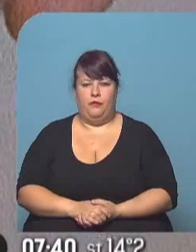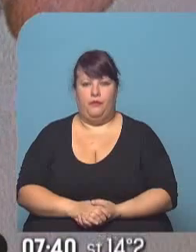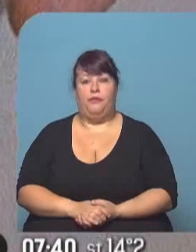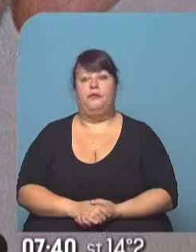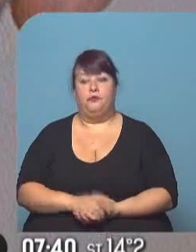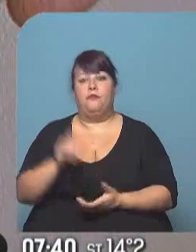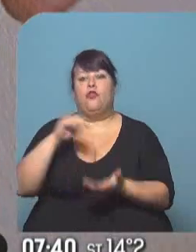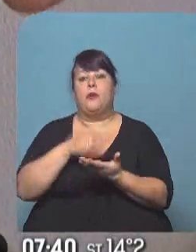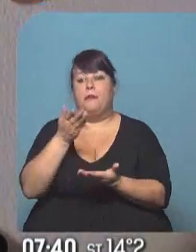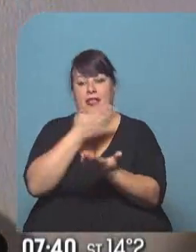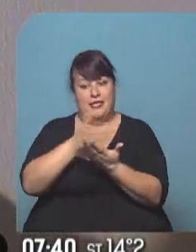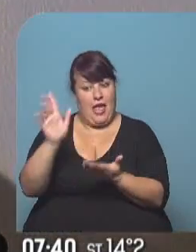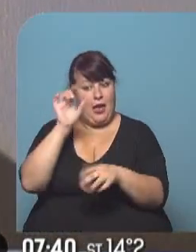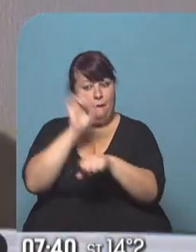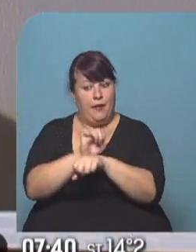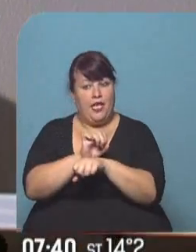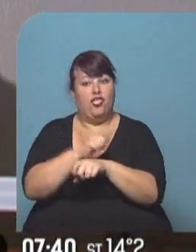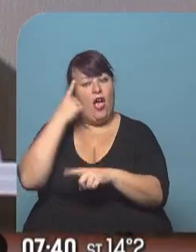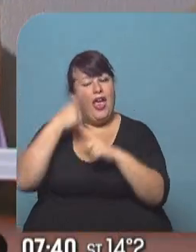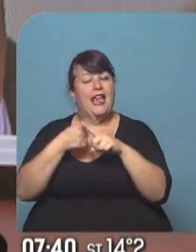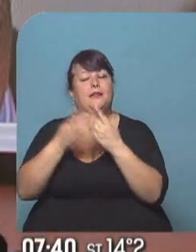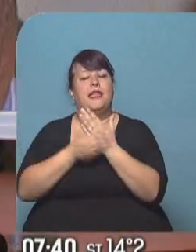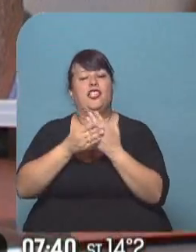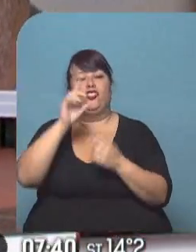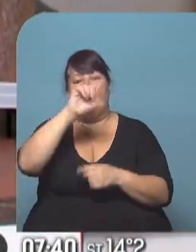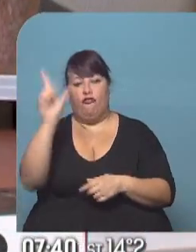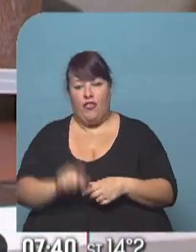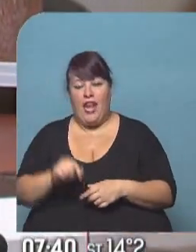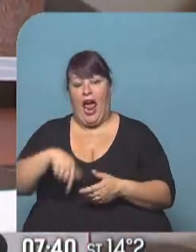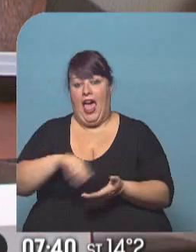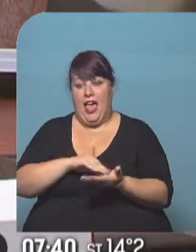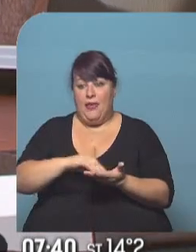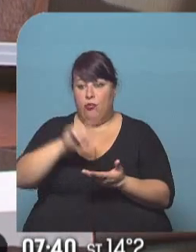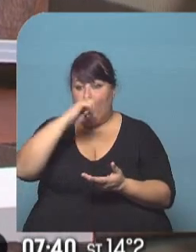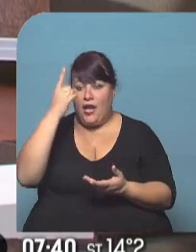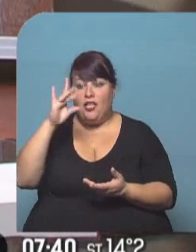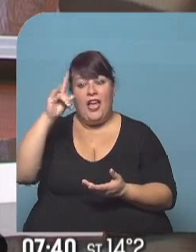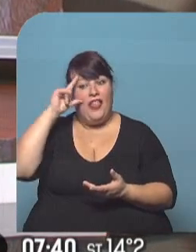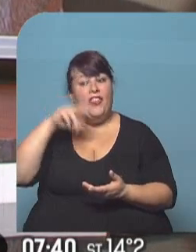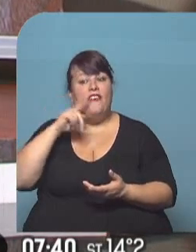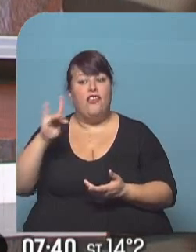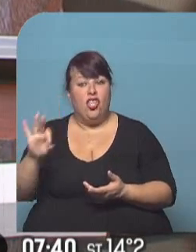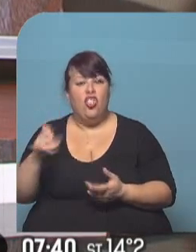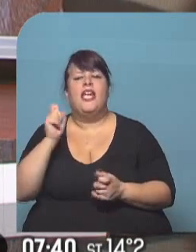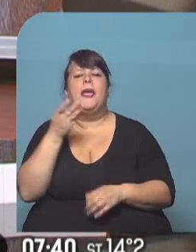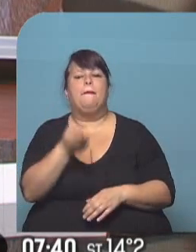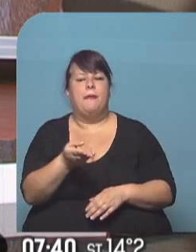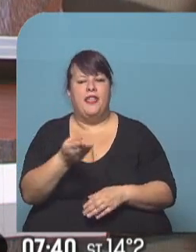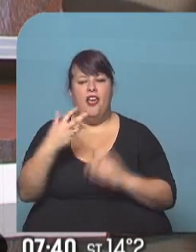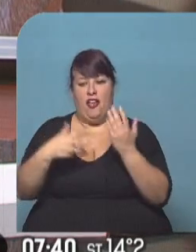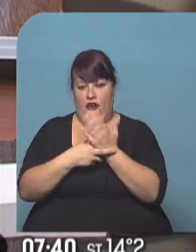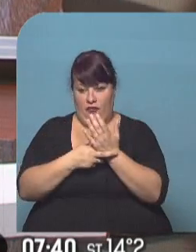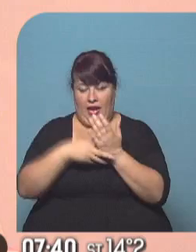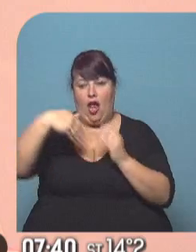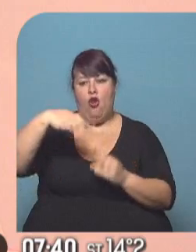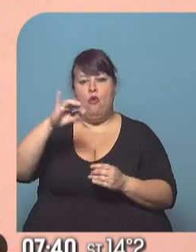Nuevo pedido de desafío y detención para el ex ministro de Planificación Federal y actual diputado nacional, Julio De Vido. ¿Quién lo pidió? El fiscal